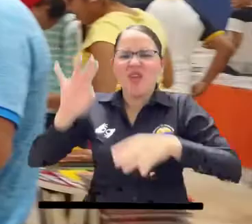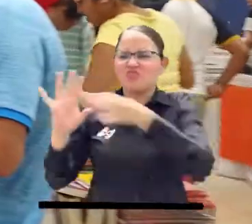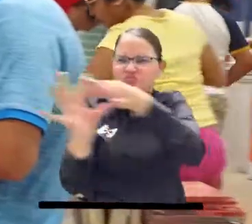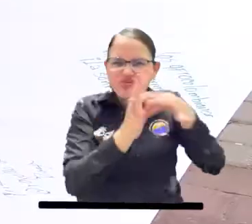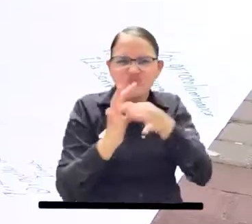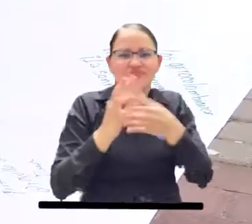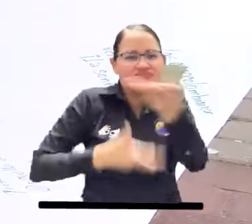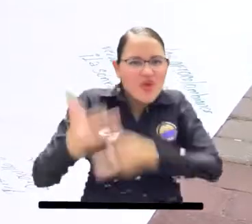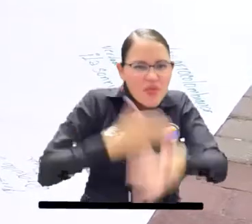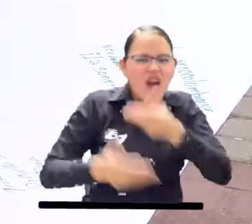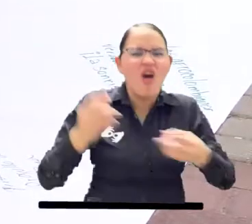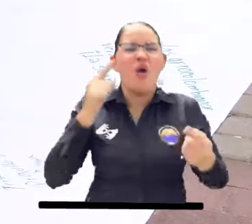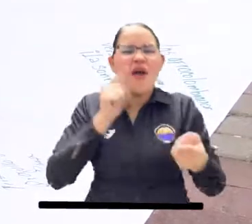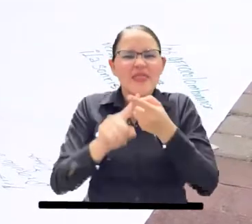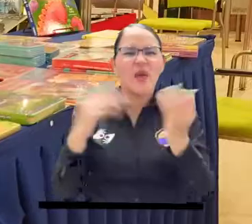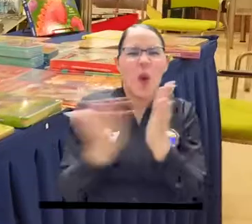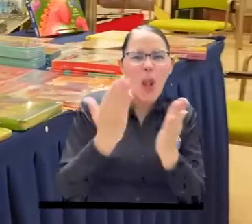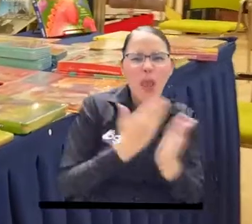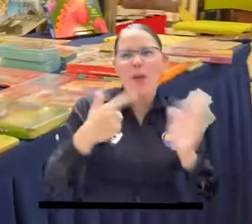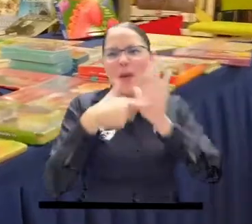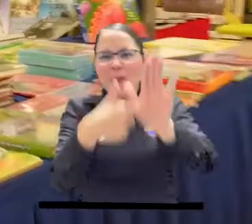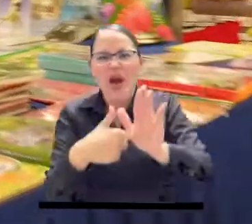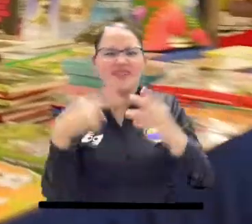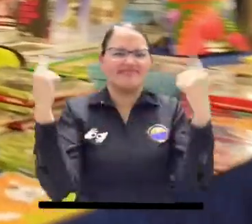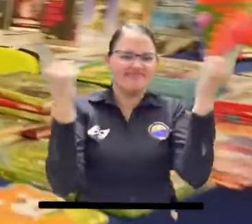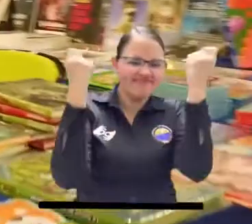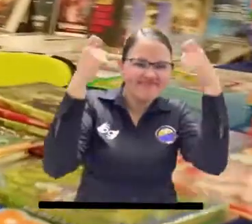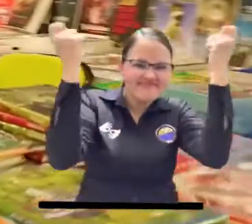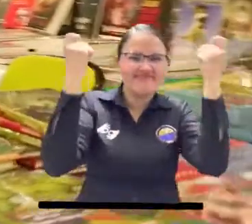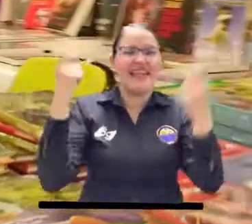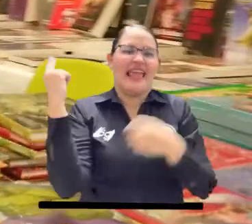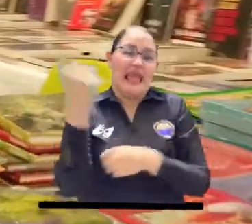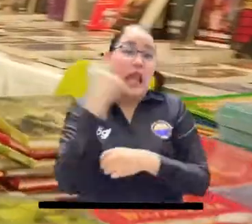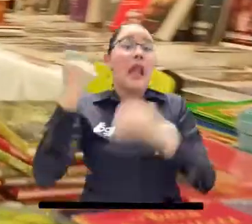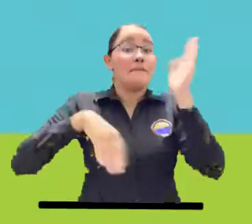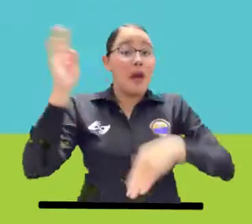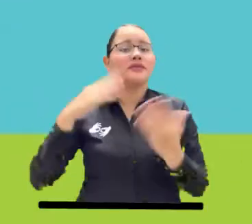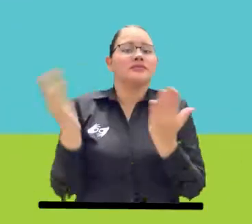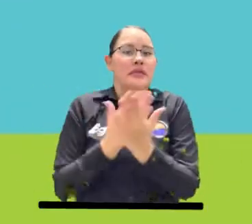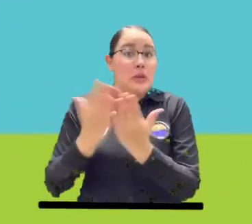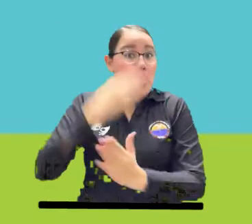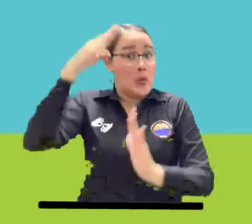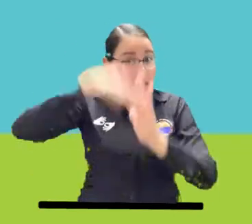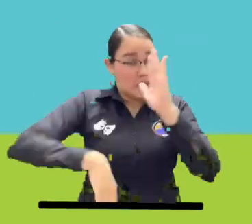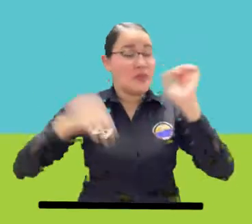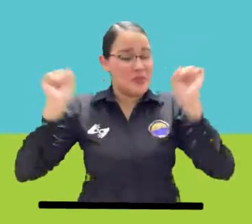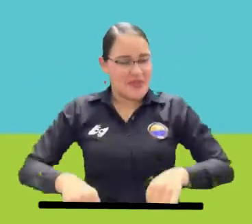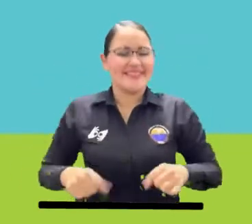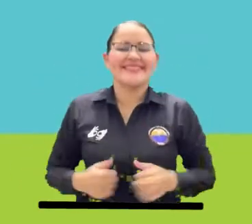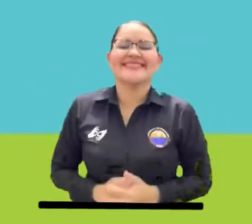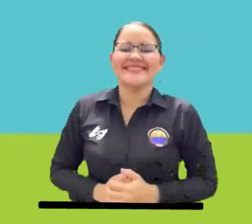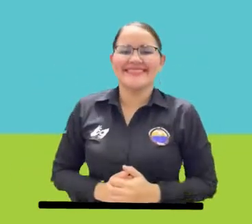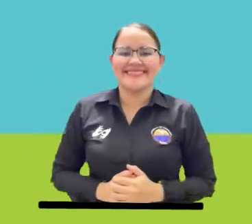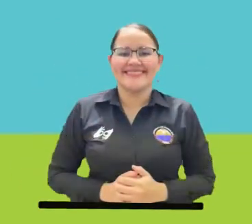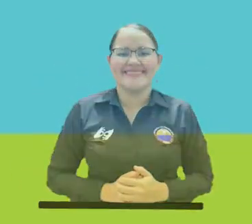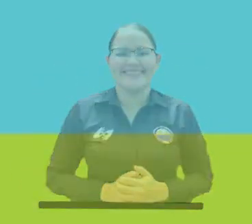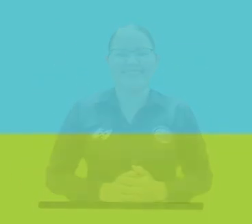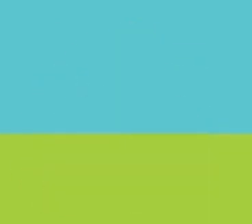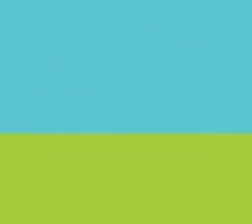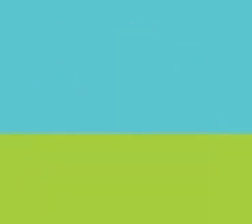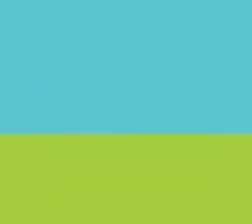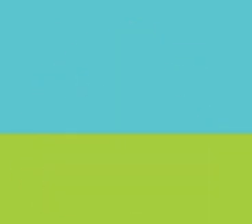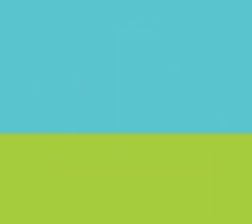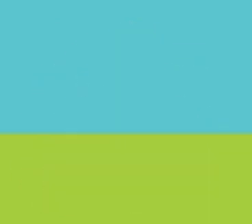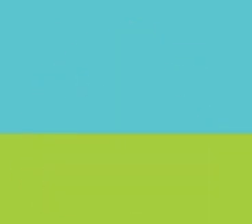lleno de libros, actividades lúdicas y descuentos en variedad de obras. Universidad del Magdalena. Más